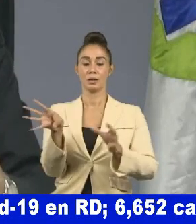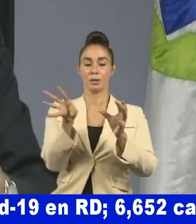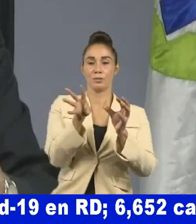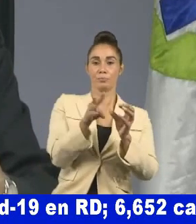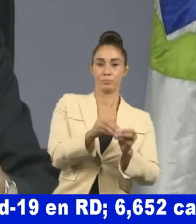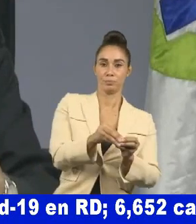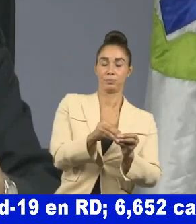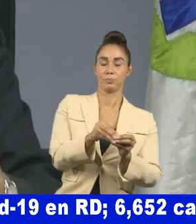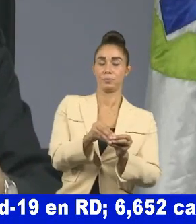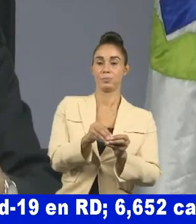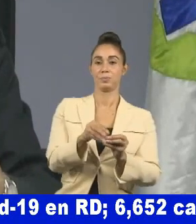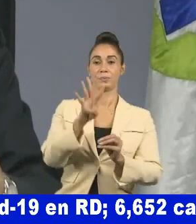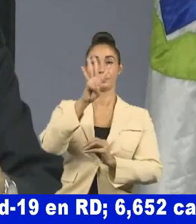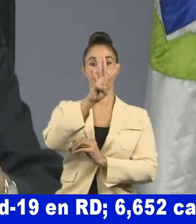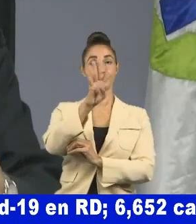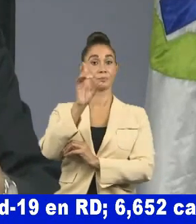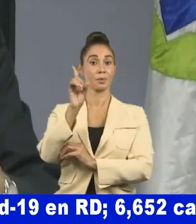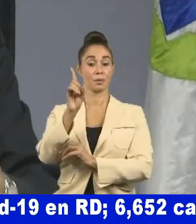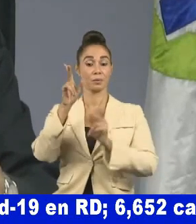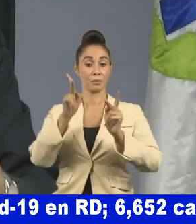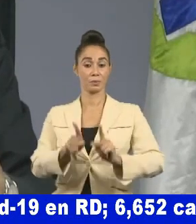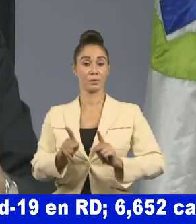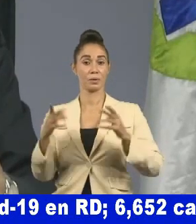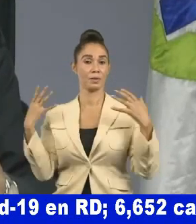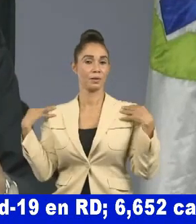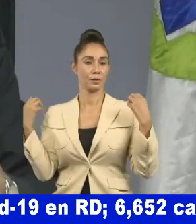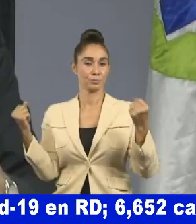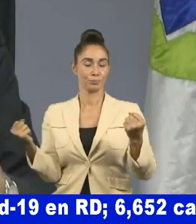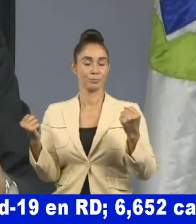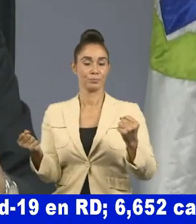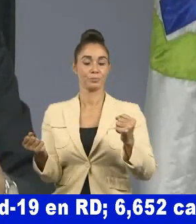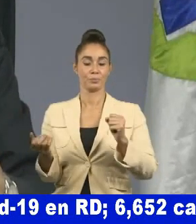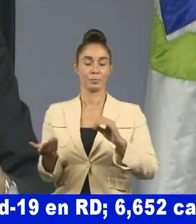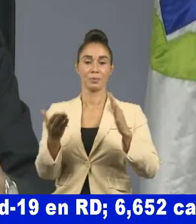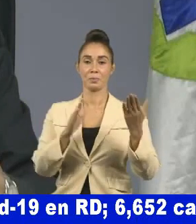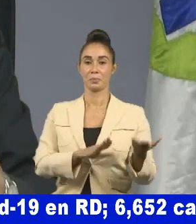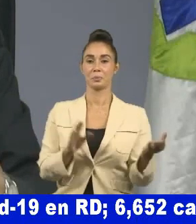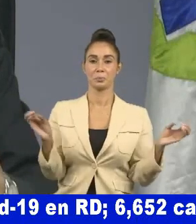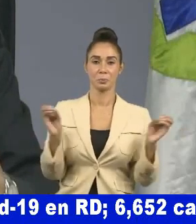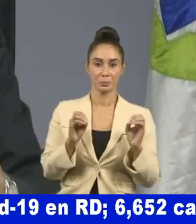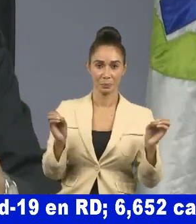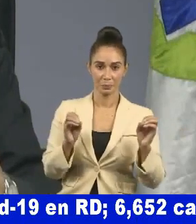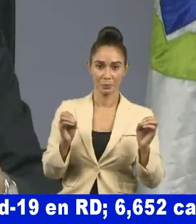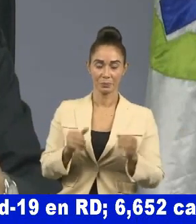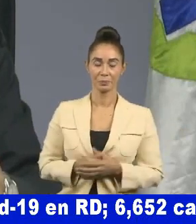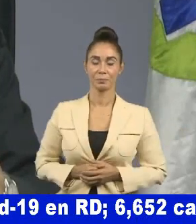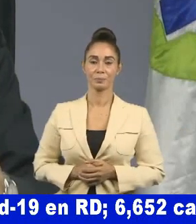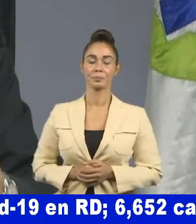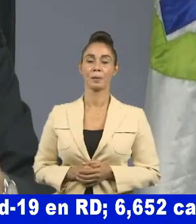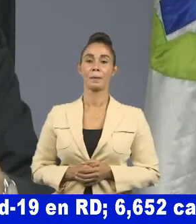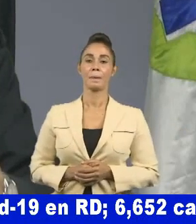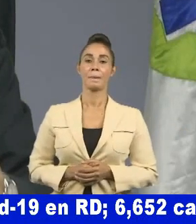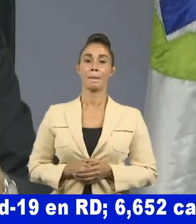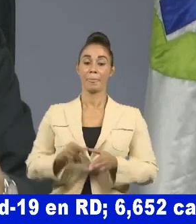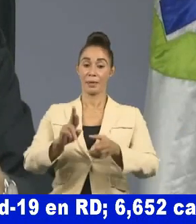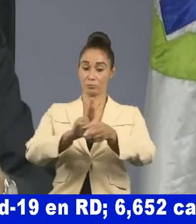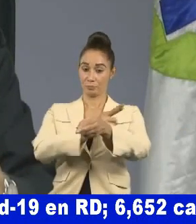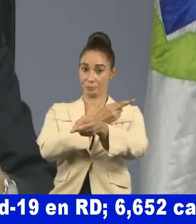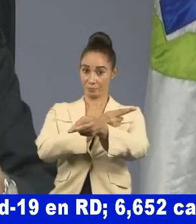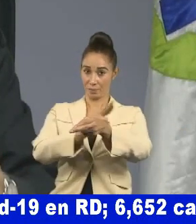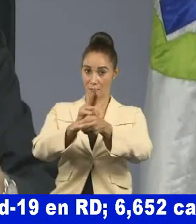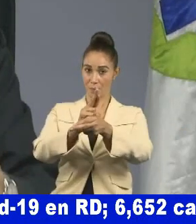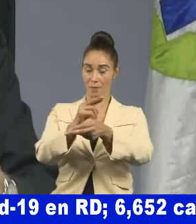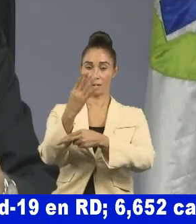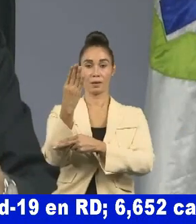acumulados 41 recuperados 0 fallecimiento La romana